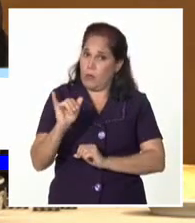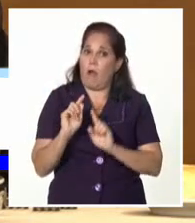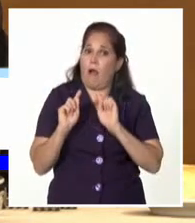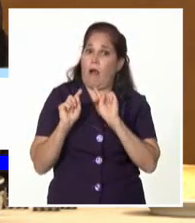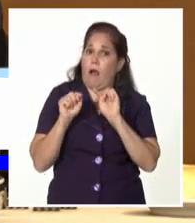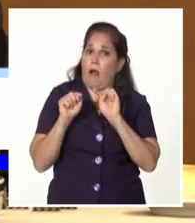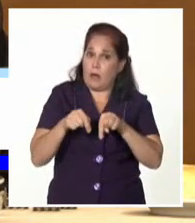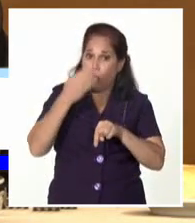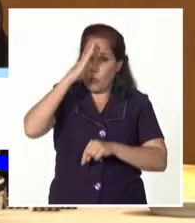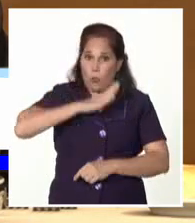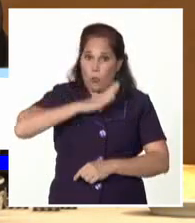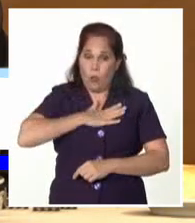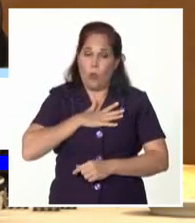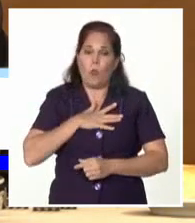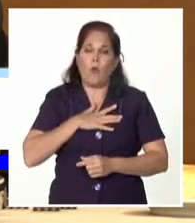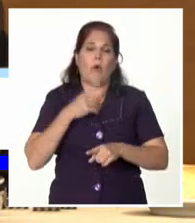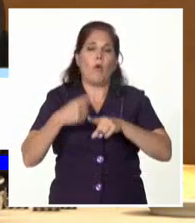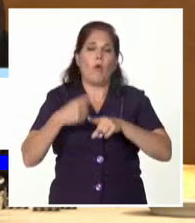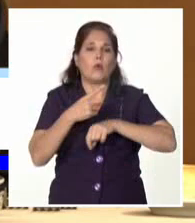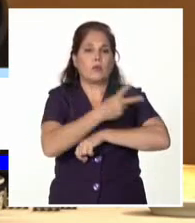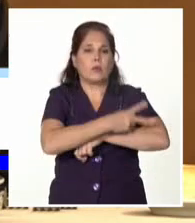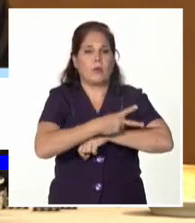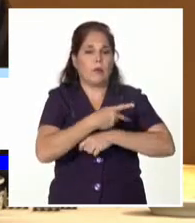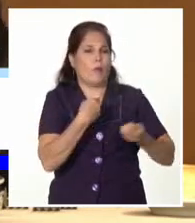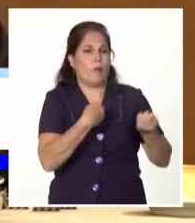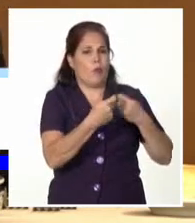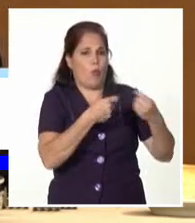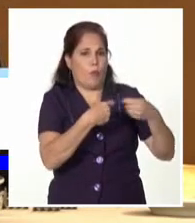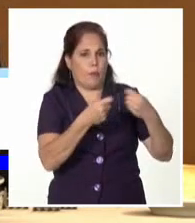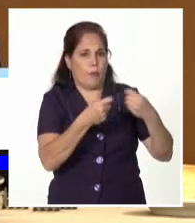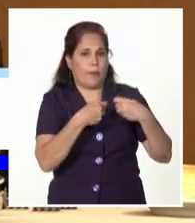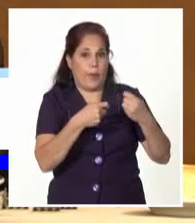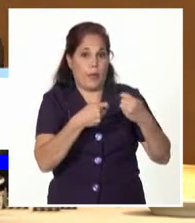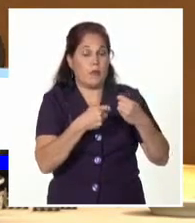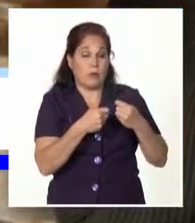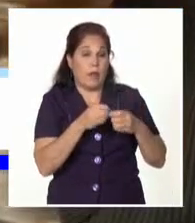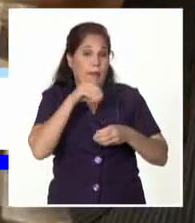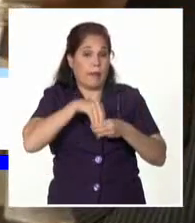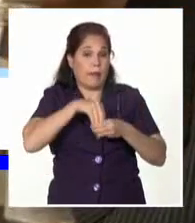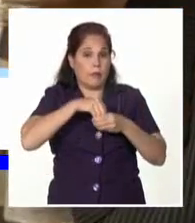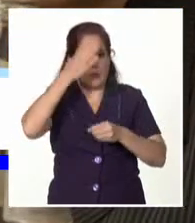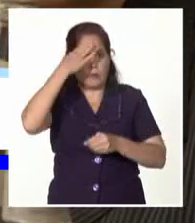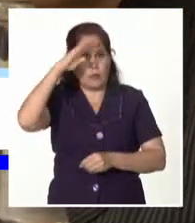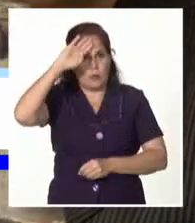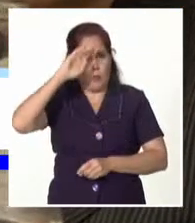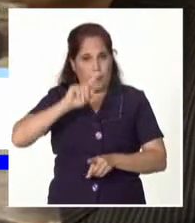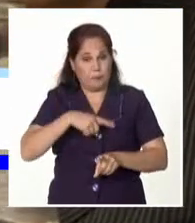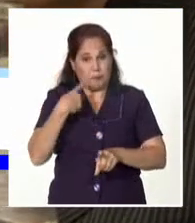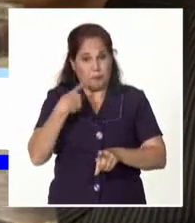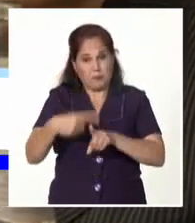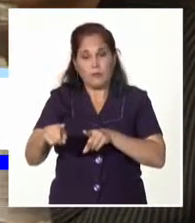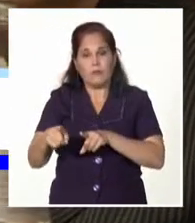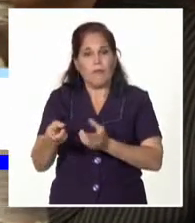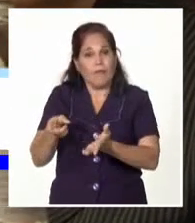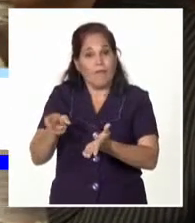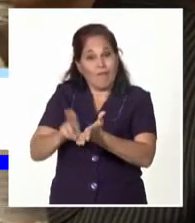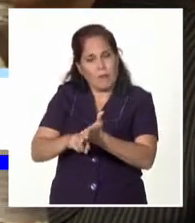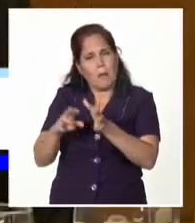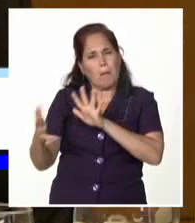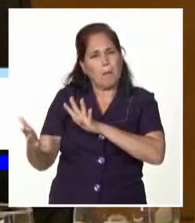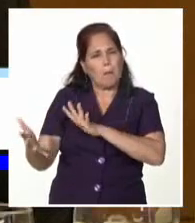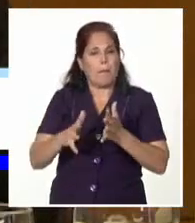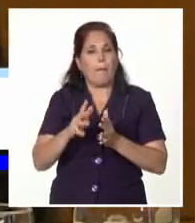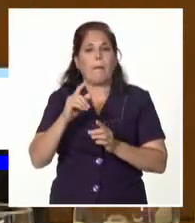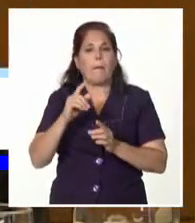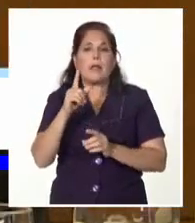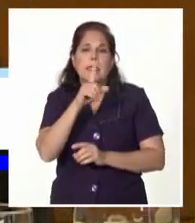de la inversión extranjera en el comercio mayorista y minorista dentro de Cuba. En Cuba están acreditadas alrededor de medio